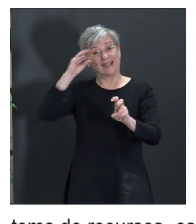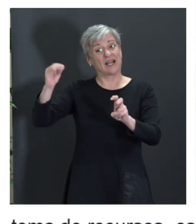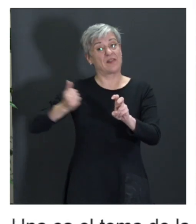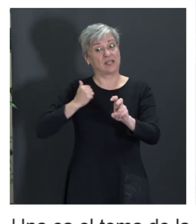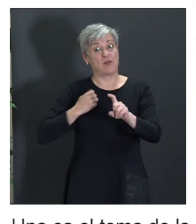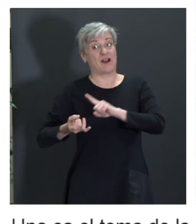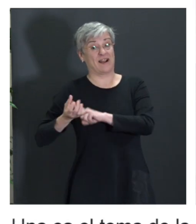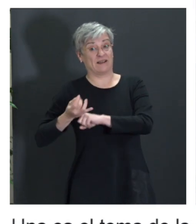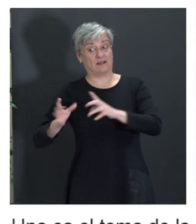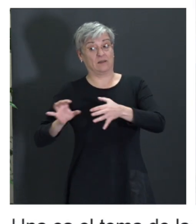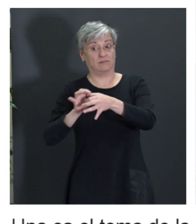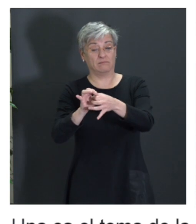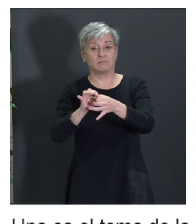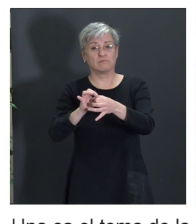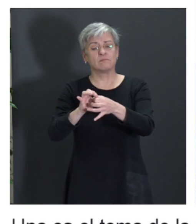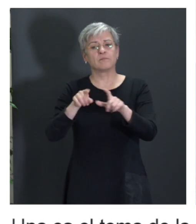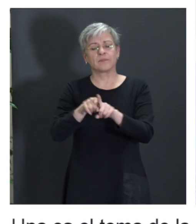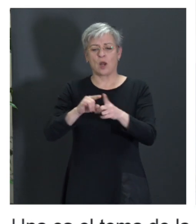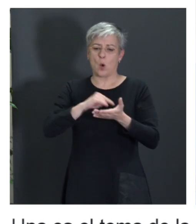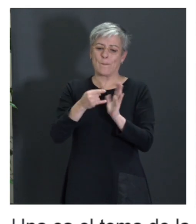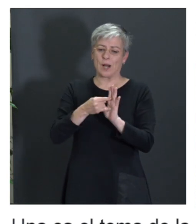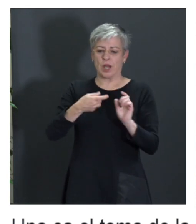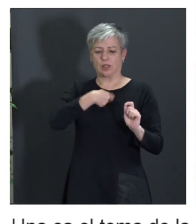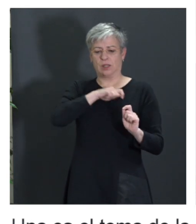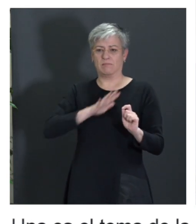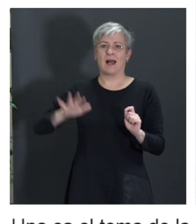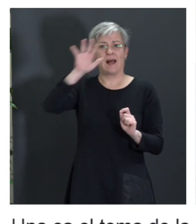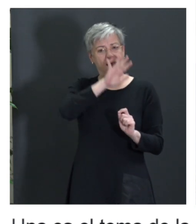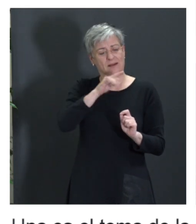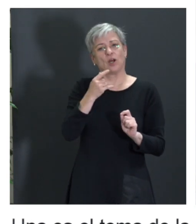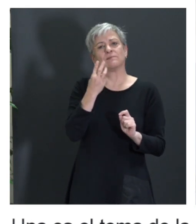trabajar, ¿vale? También en un proyecto nacional con otras universidades